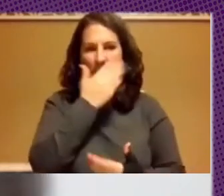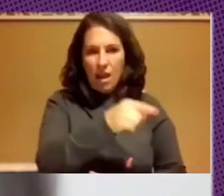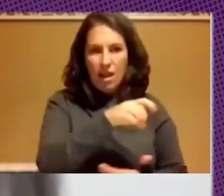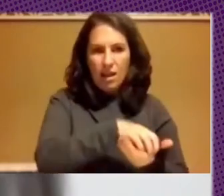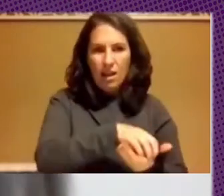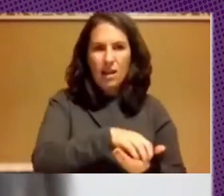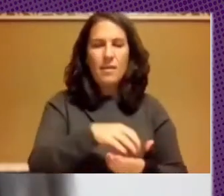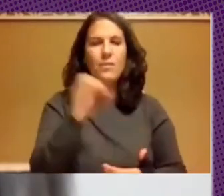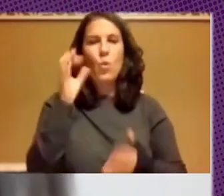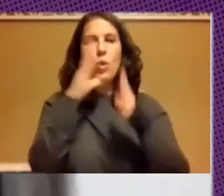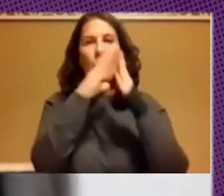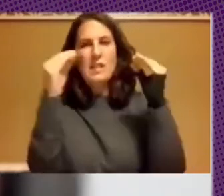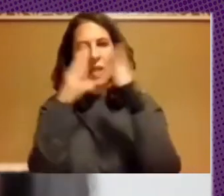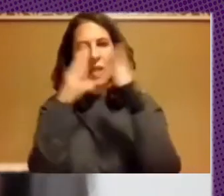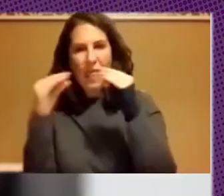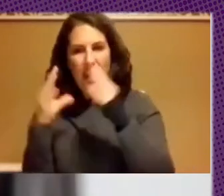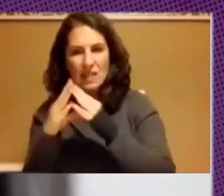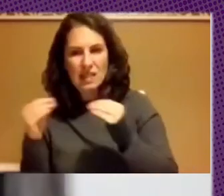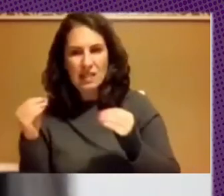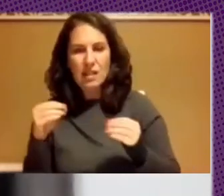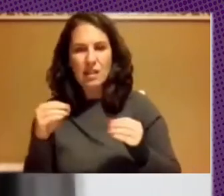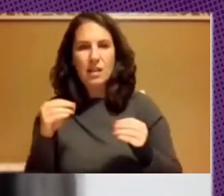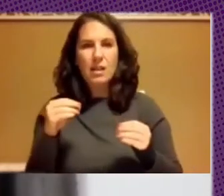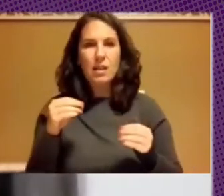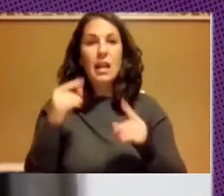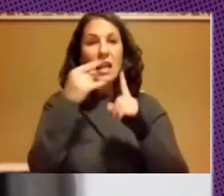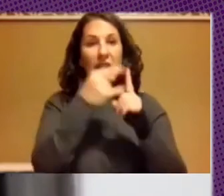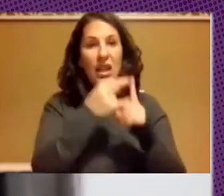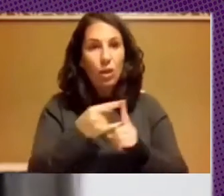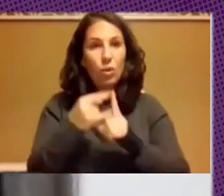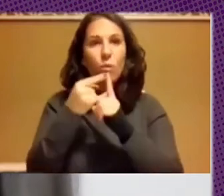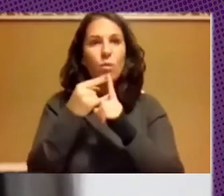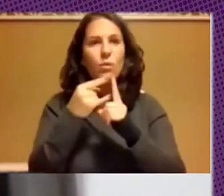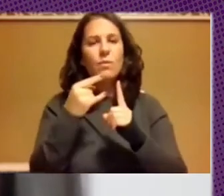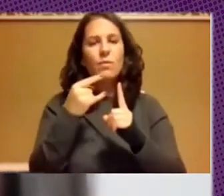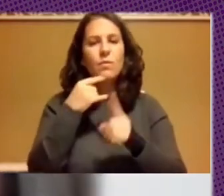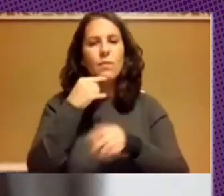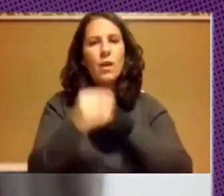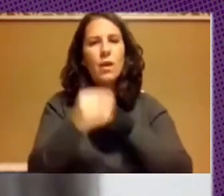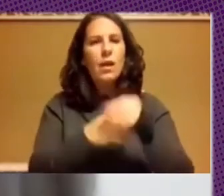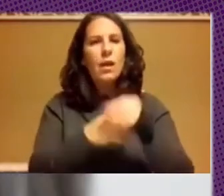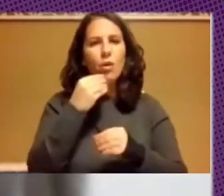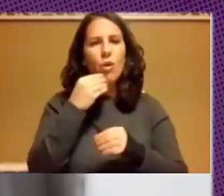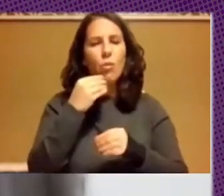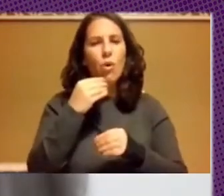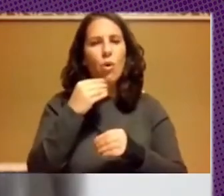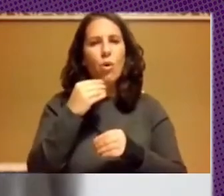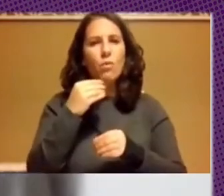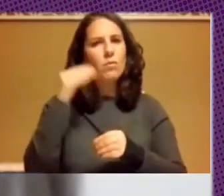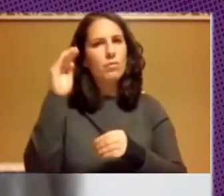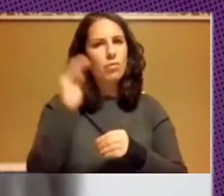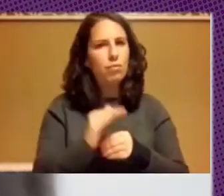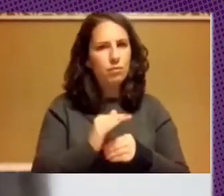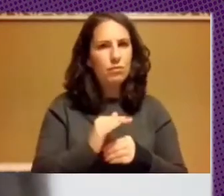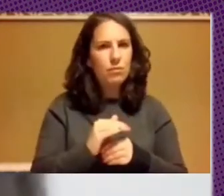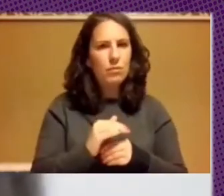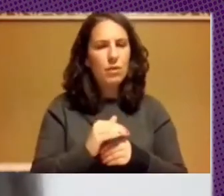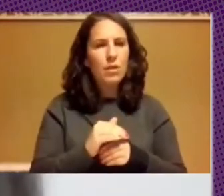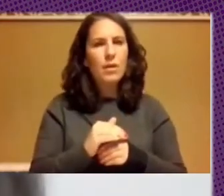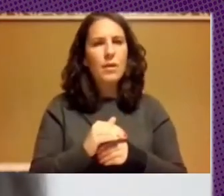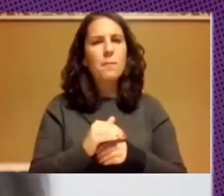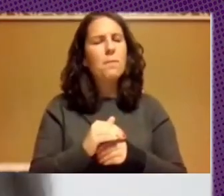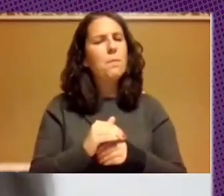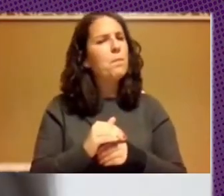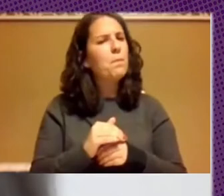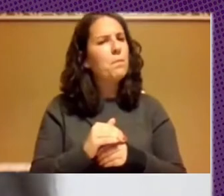las universidades y Zoom bajó ese evento eso llevó a muchas situaciones de